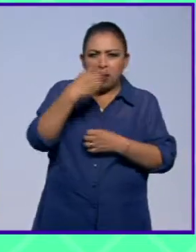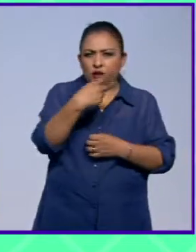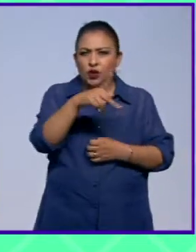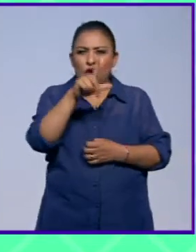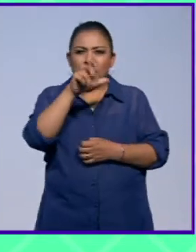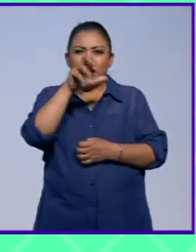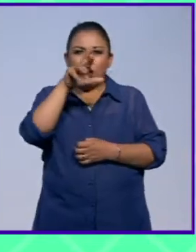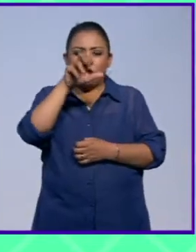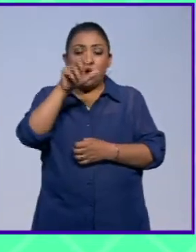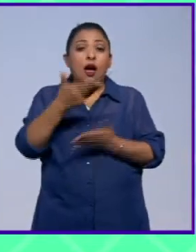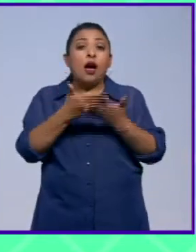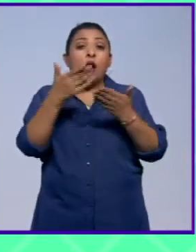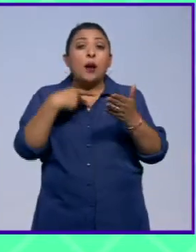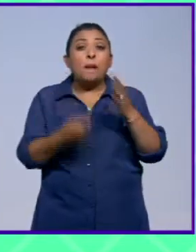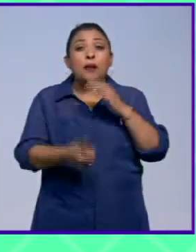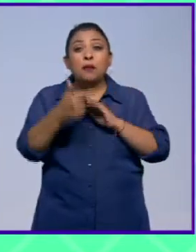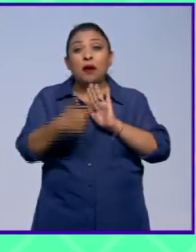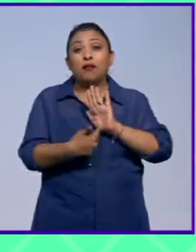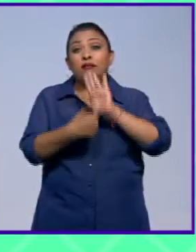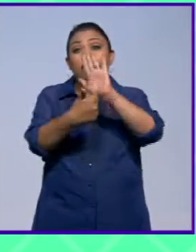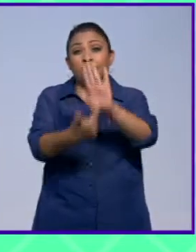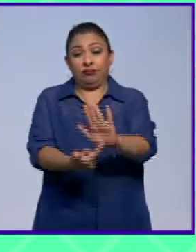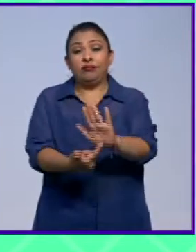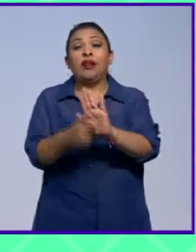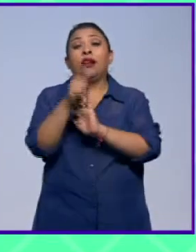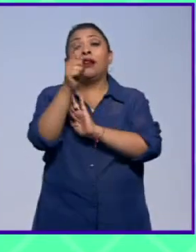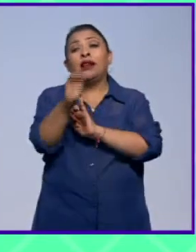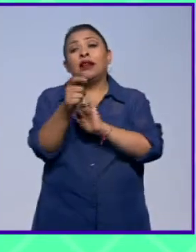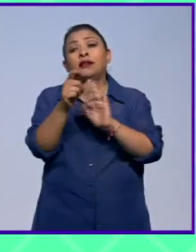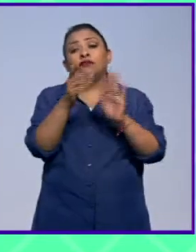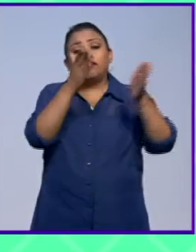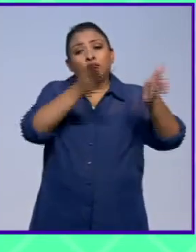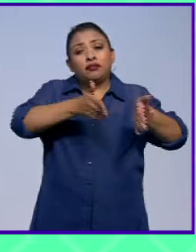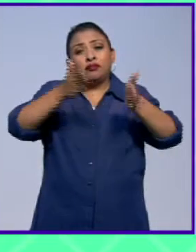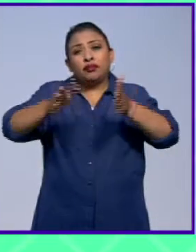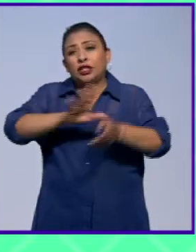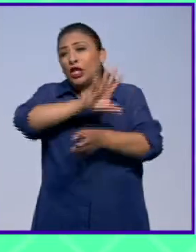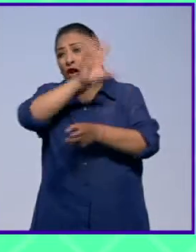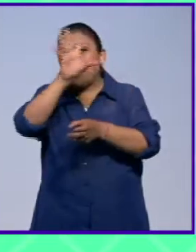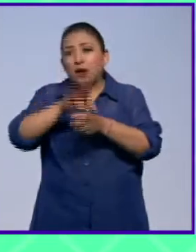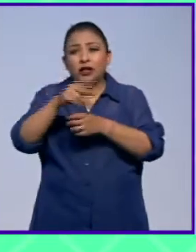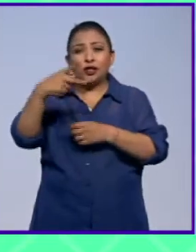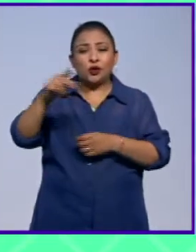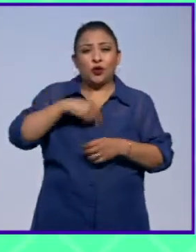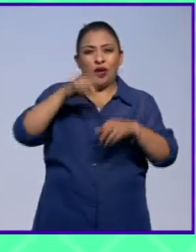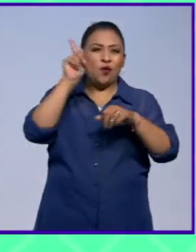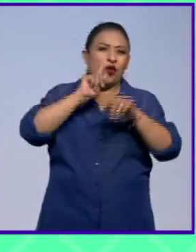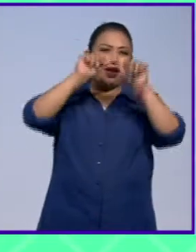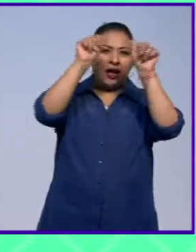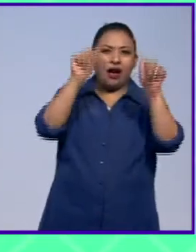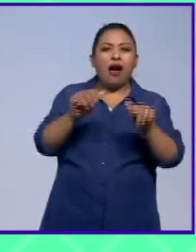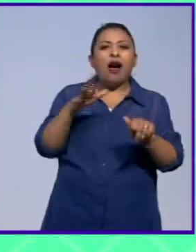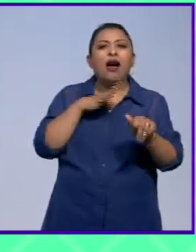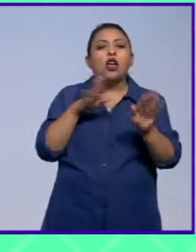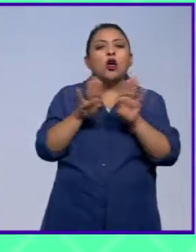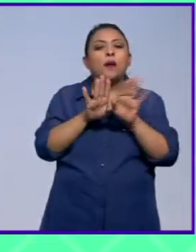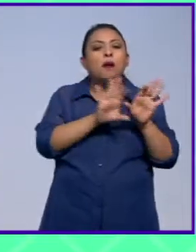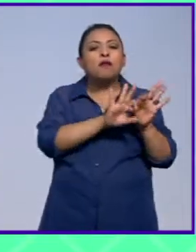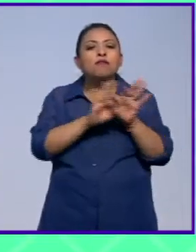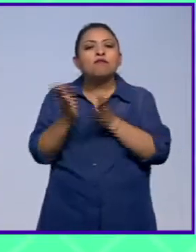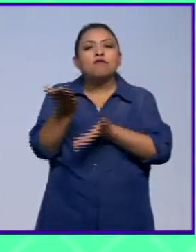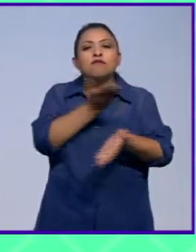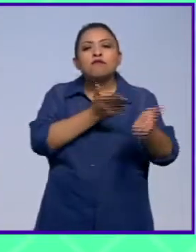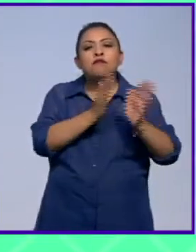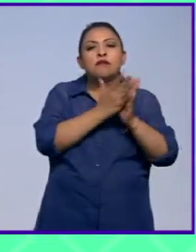pero que por primera vez se mostrara justamente todas las facetas del artista y además en un diálogo, porque su